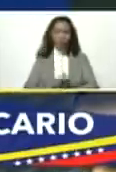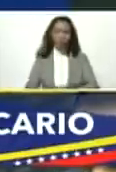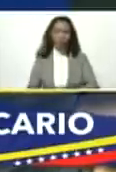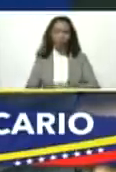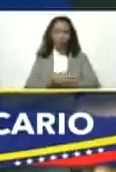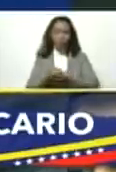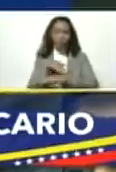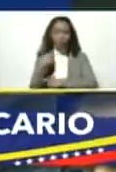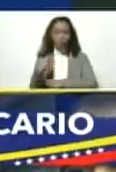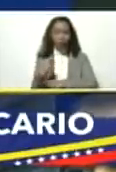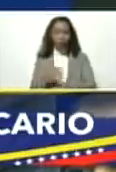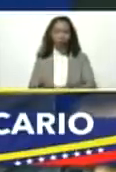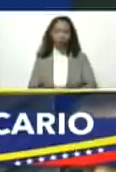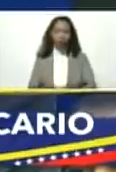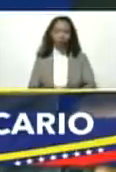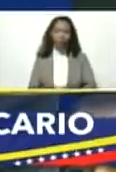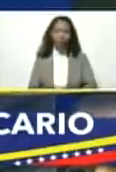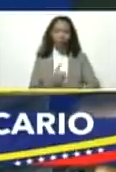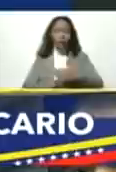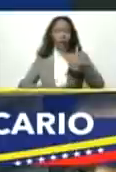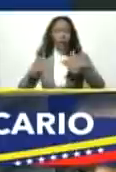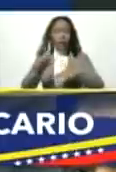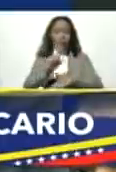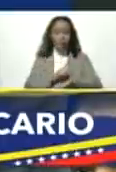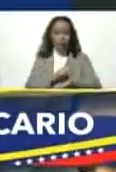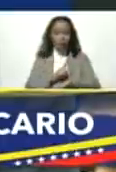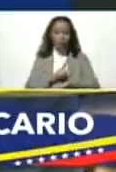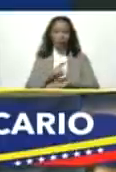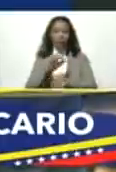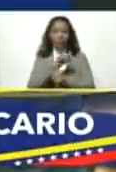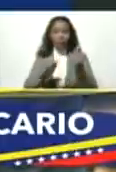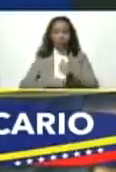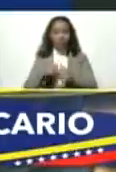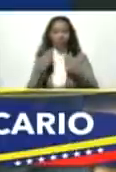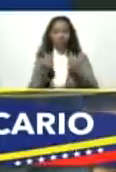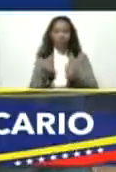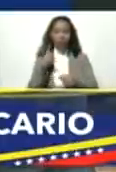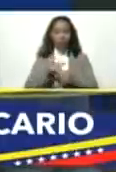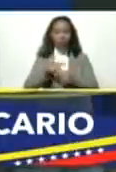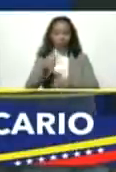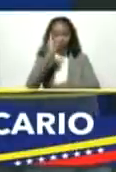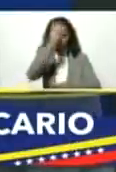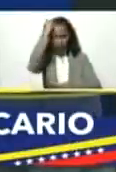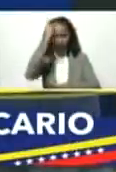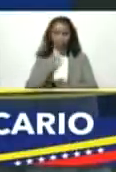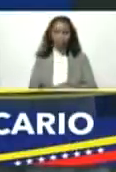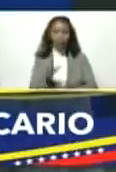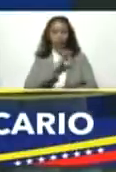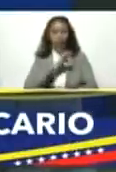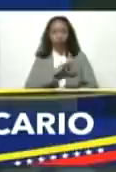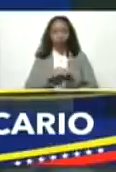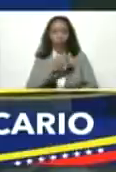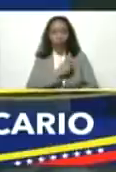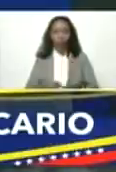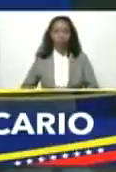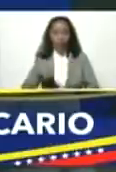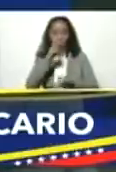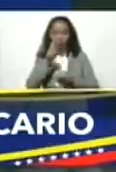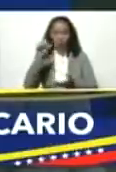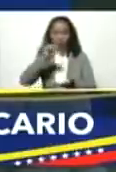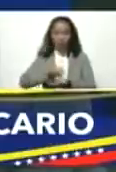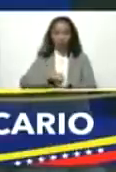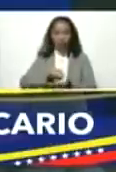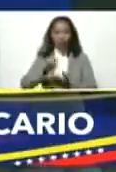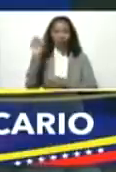ministra de finanzas licenciado Tarek Leysami vicepresidente de economía señor presidente del banco central de Venezuela señor